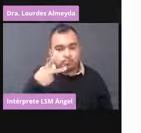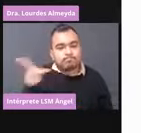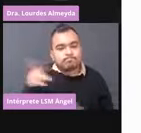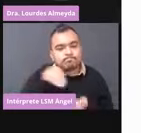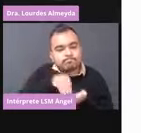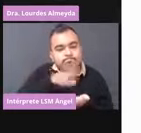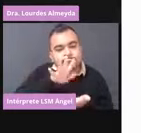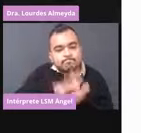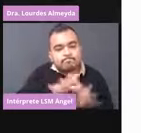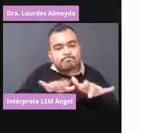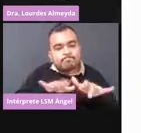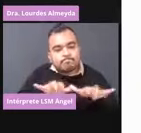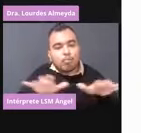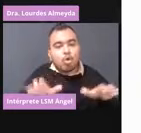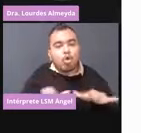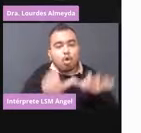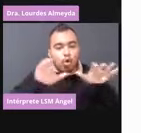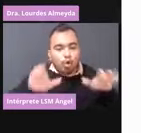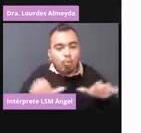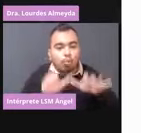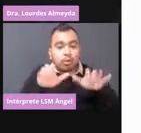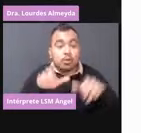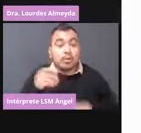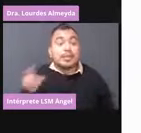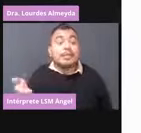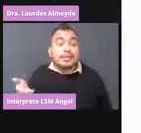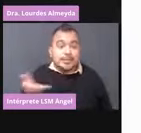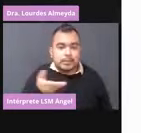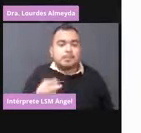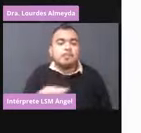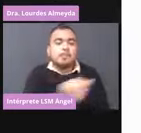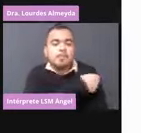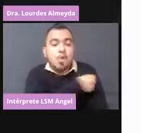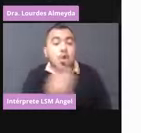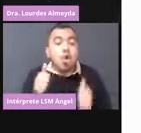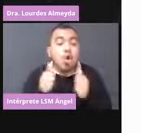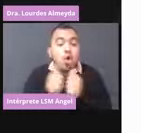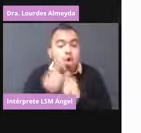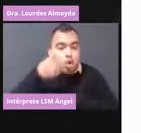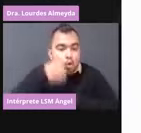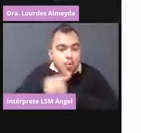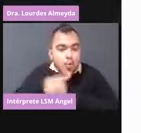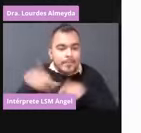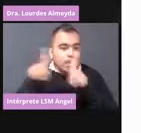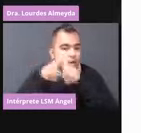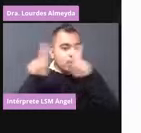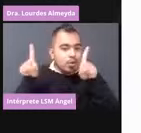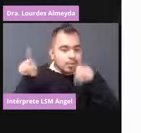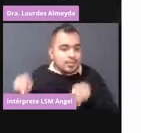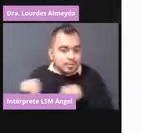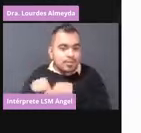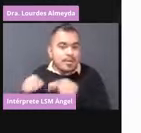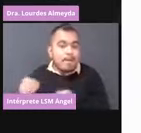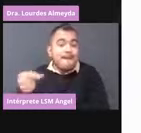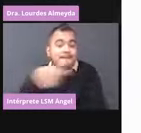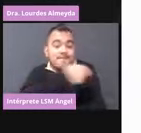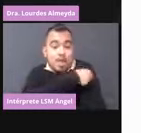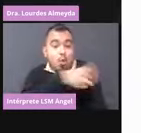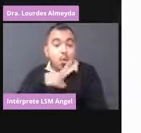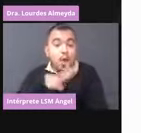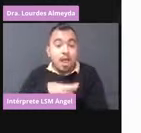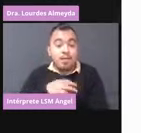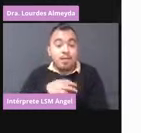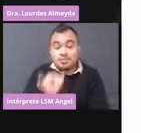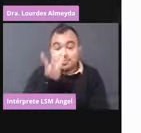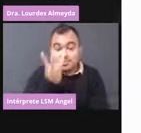pasan a vacunarse con la célula de vacunación que está compuesta por tres enfermeros y un